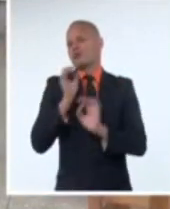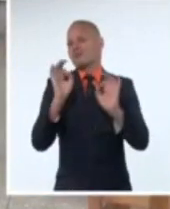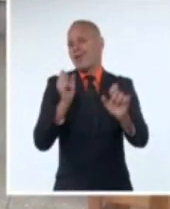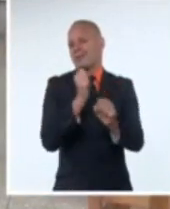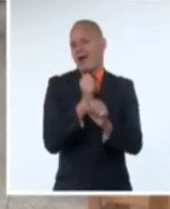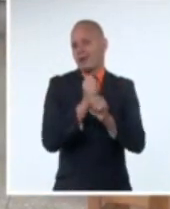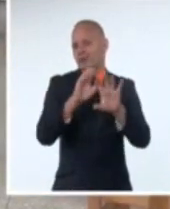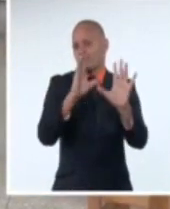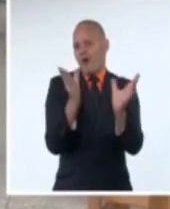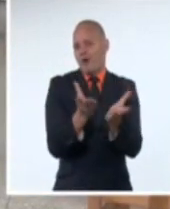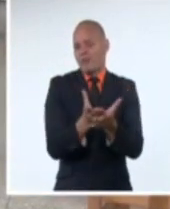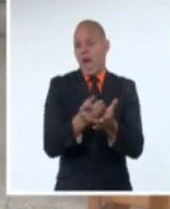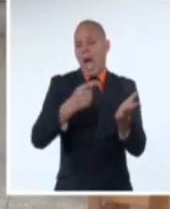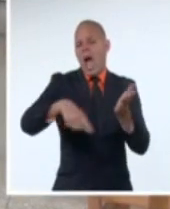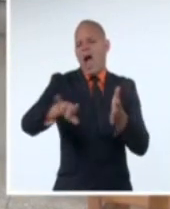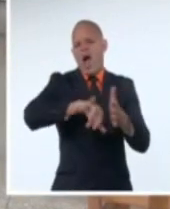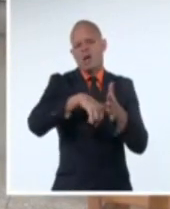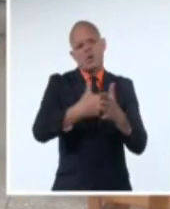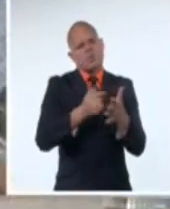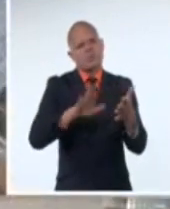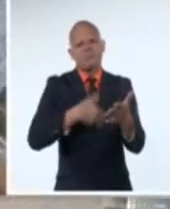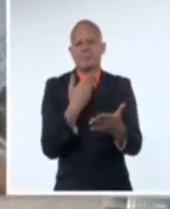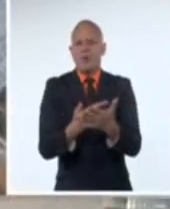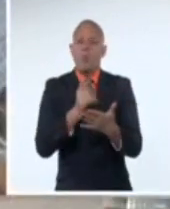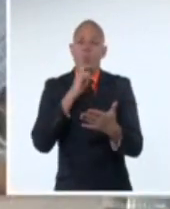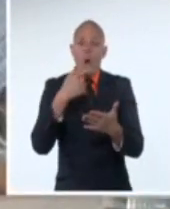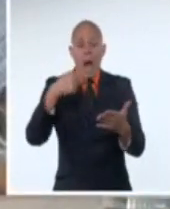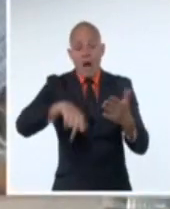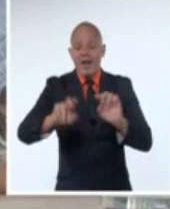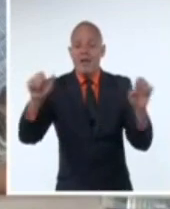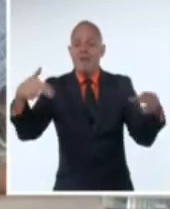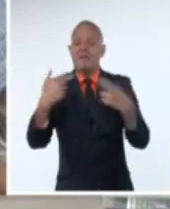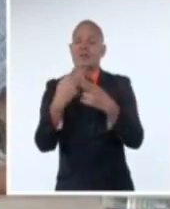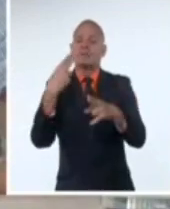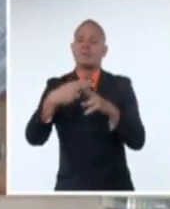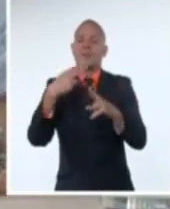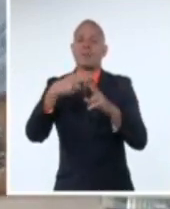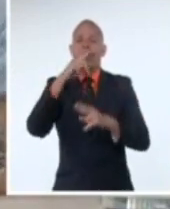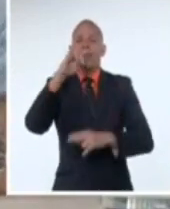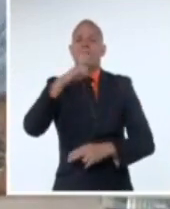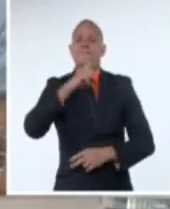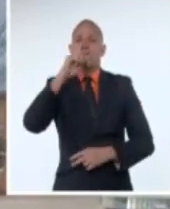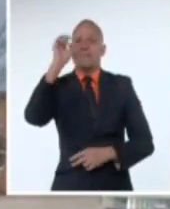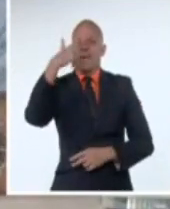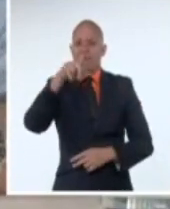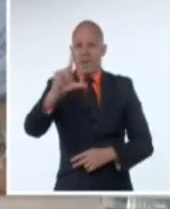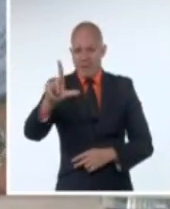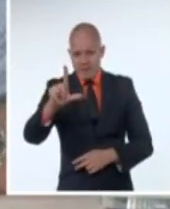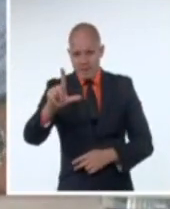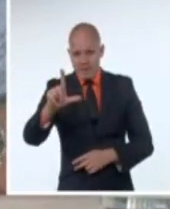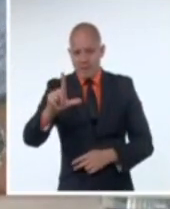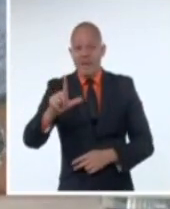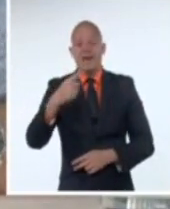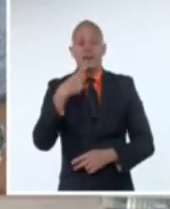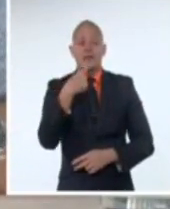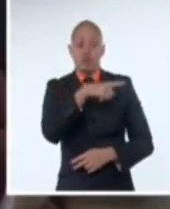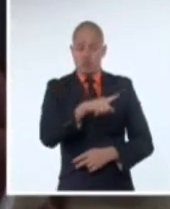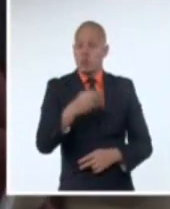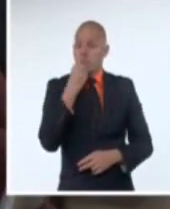los proyectos que presentará la provincia en la Bienal de La Habana y convocó a los jóvenes a ser guardianes de la cultura.